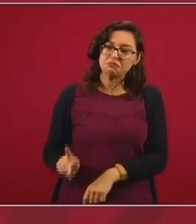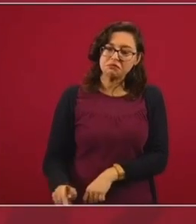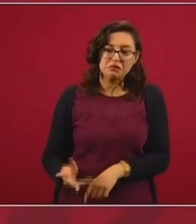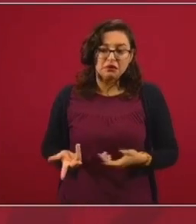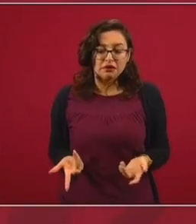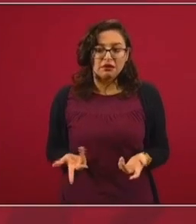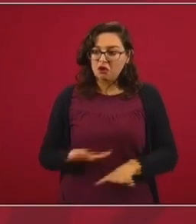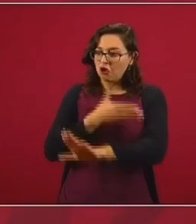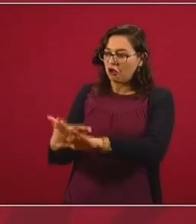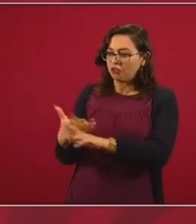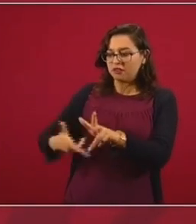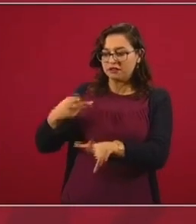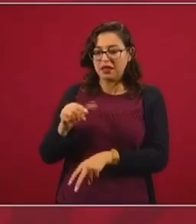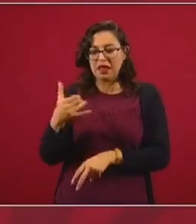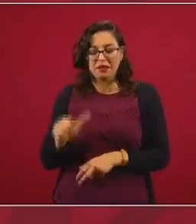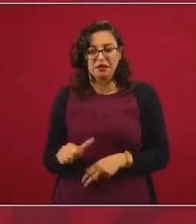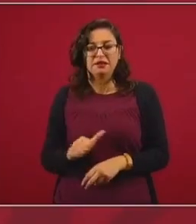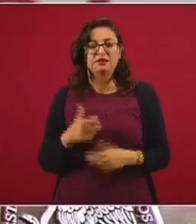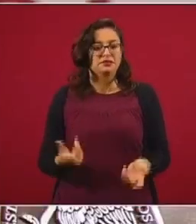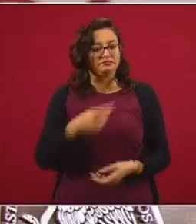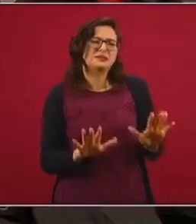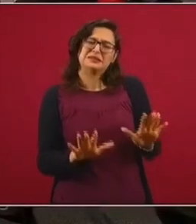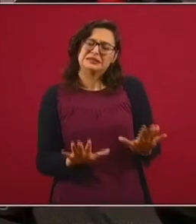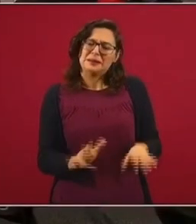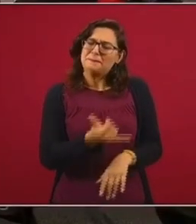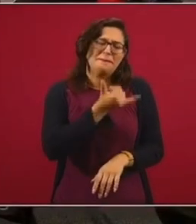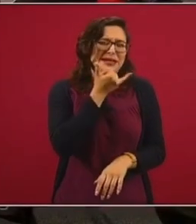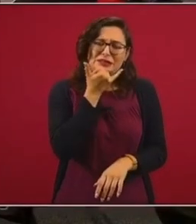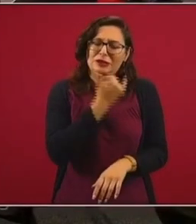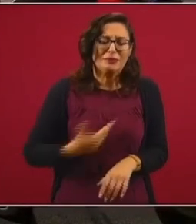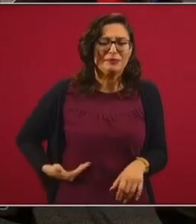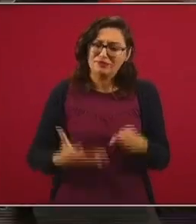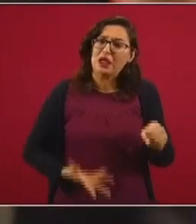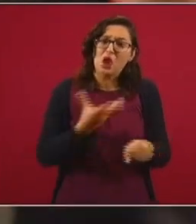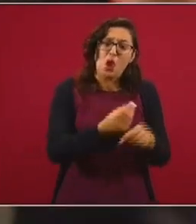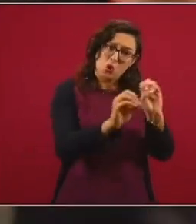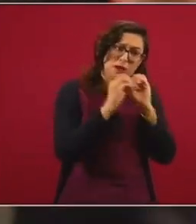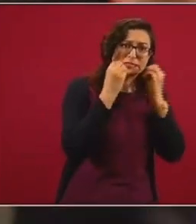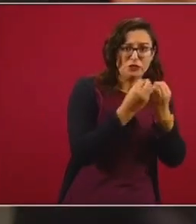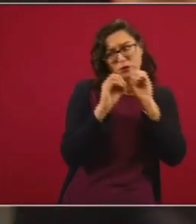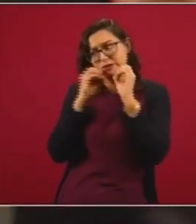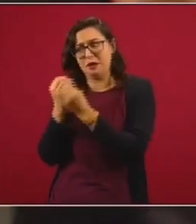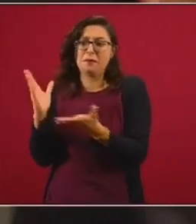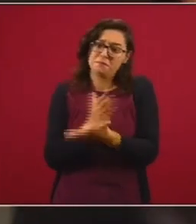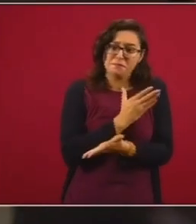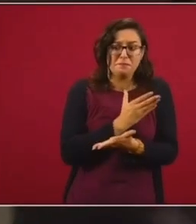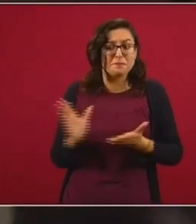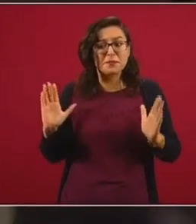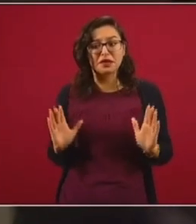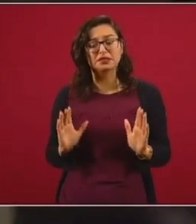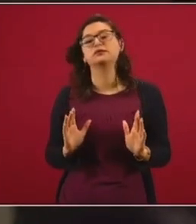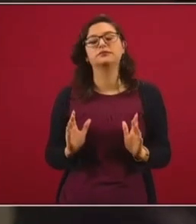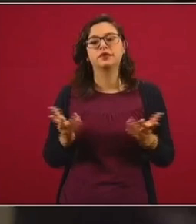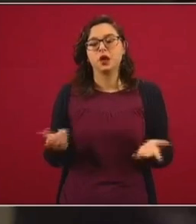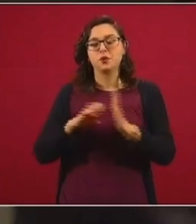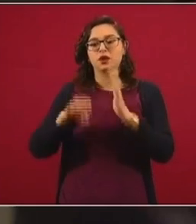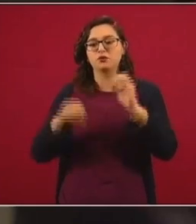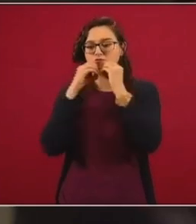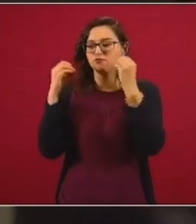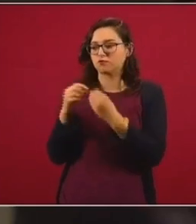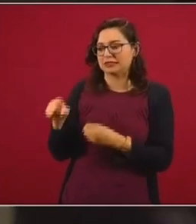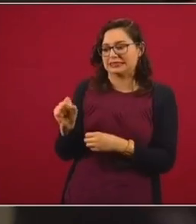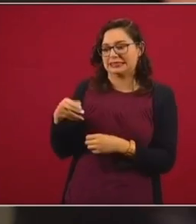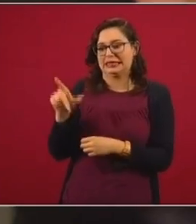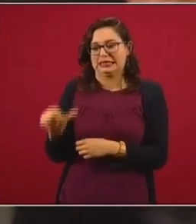pseudoambientalistas, están constantemente promoviendo apagos. Hay organizaciones a organizaciones, y en el caso de las que mencionaba usted, en el caso de Semda, por ejemplo,